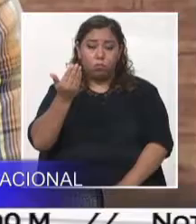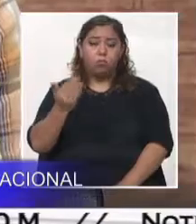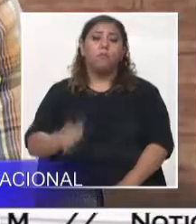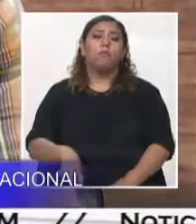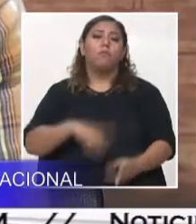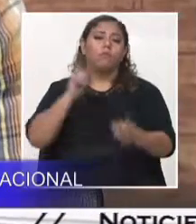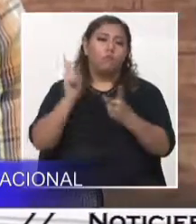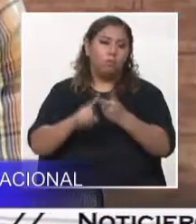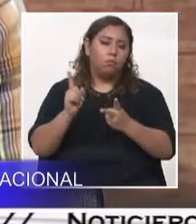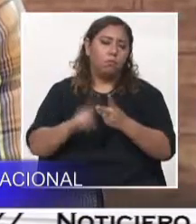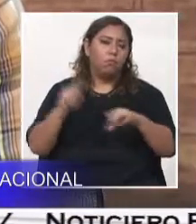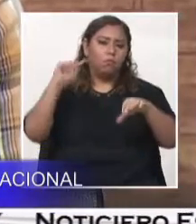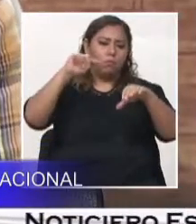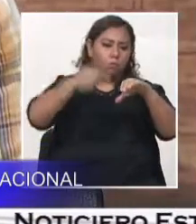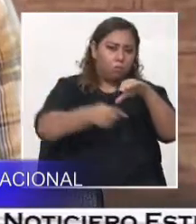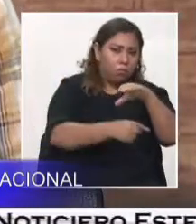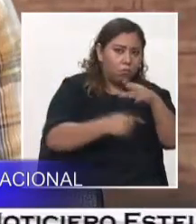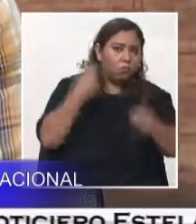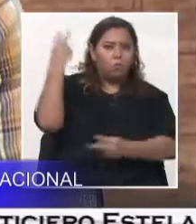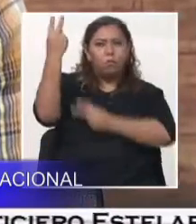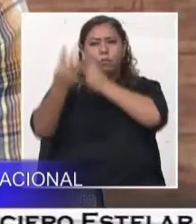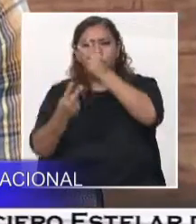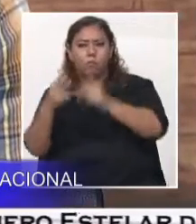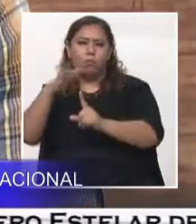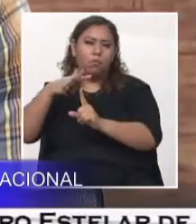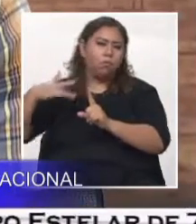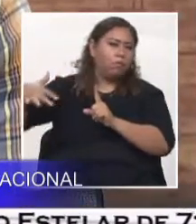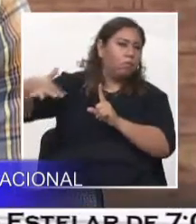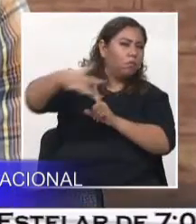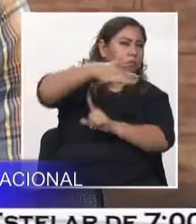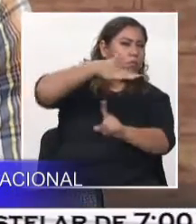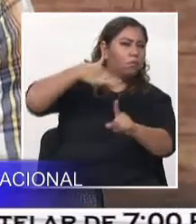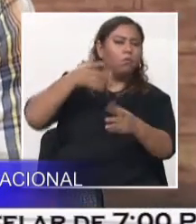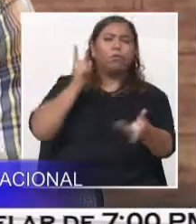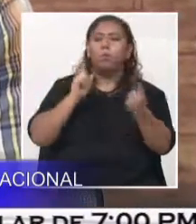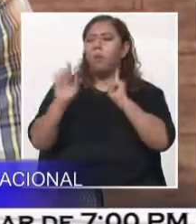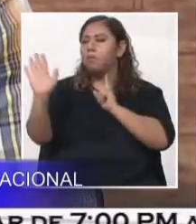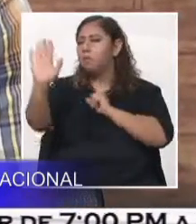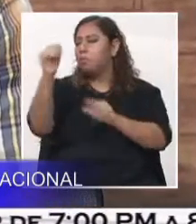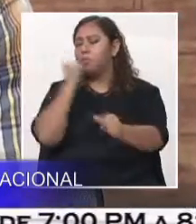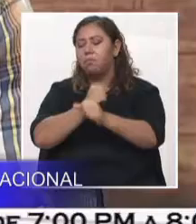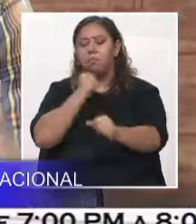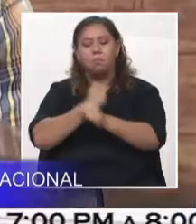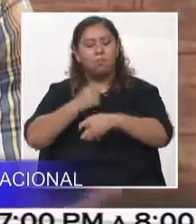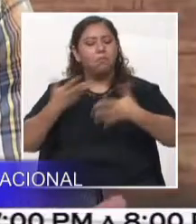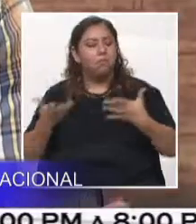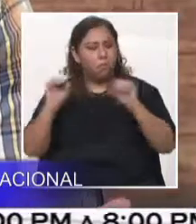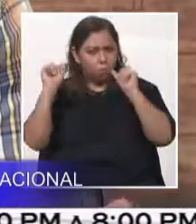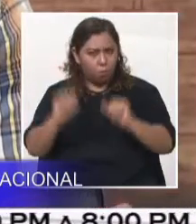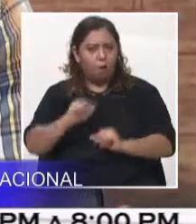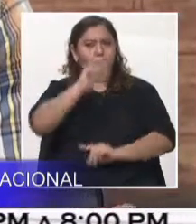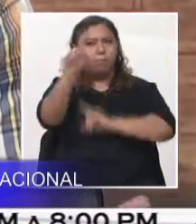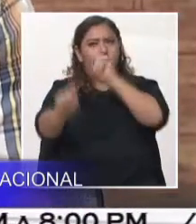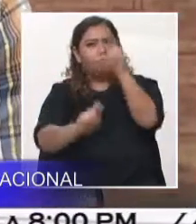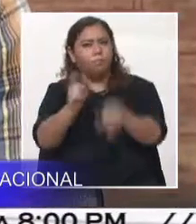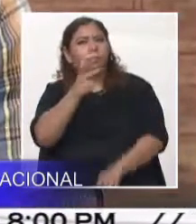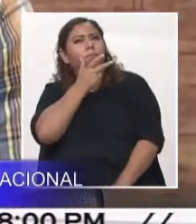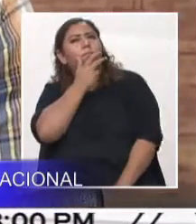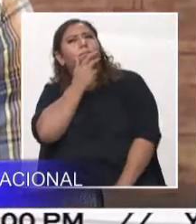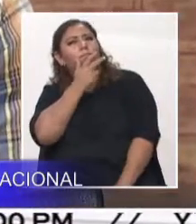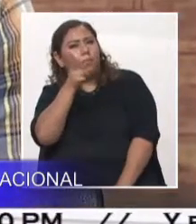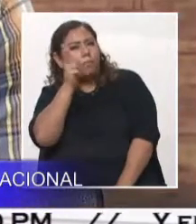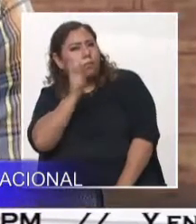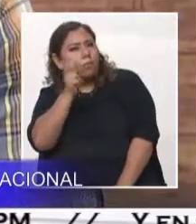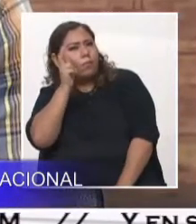turístico, del sector ambientalista. Es un lugar importante donde podemos disertar y poner sobre la mesa